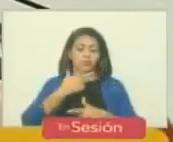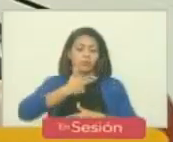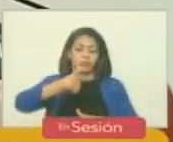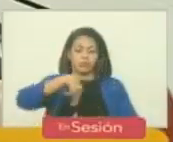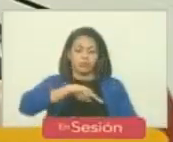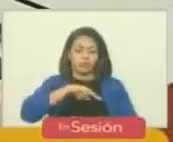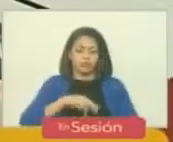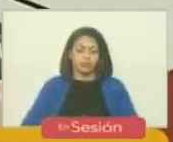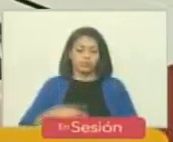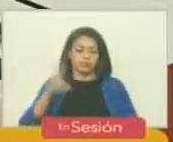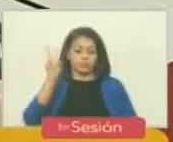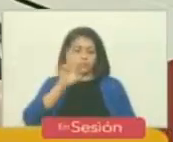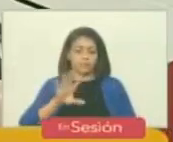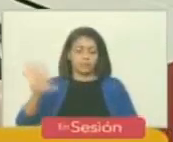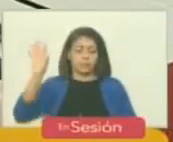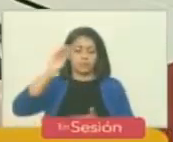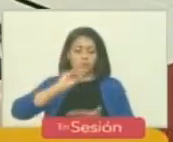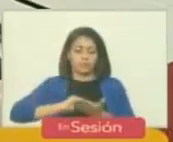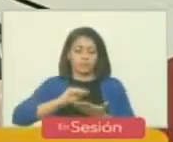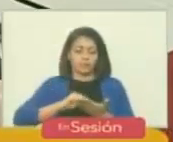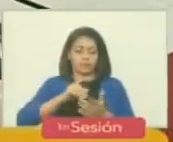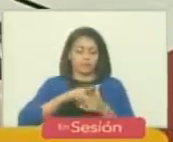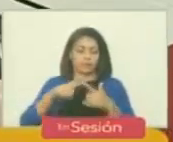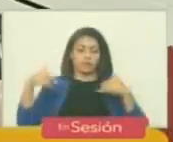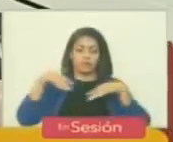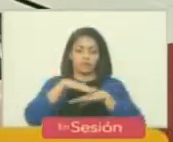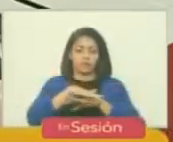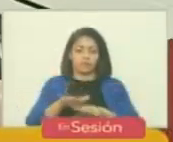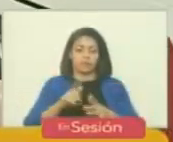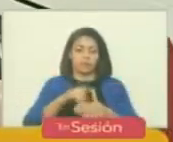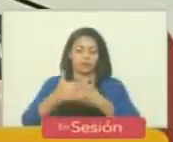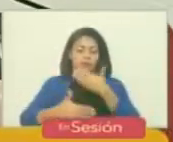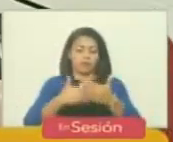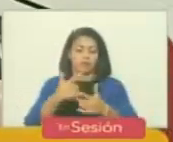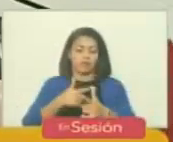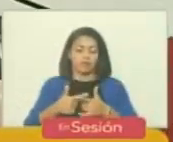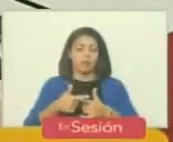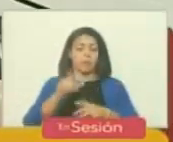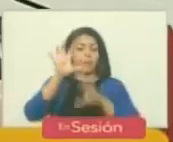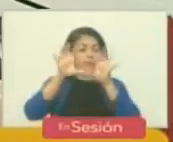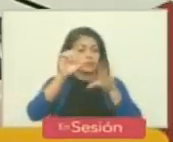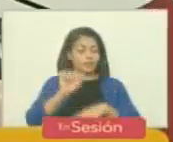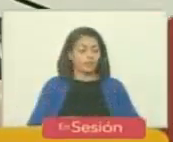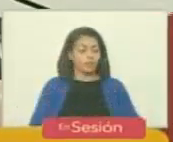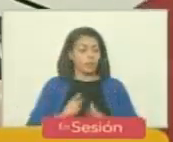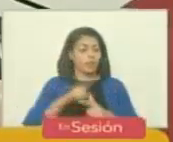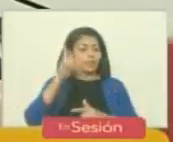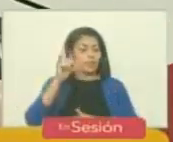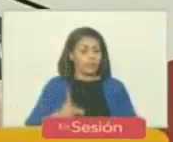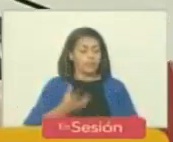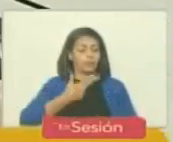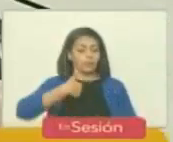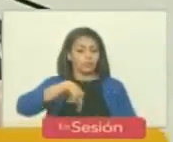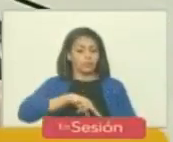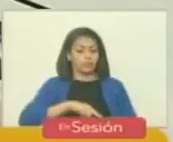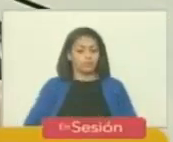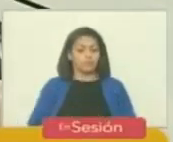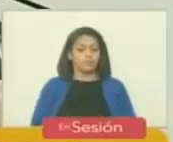Venezuela tiene que volver a integrarse plenamente al Mercosur debemos nosotros